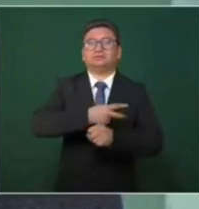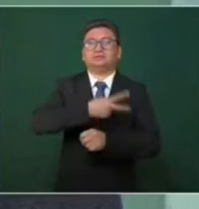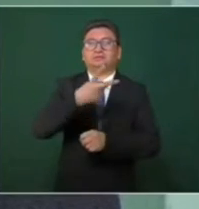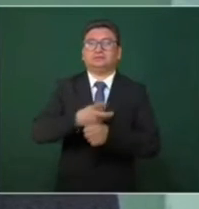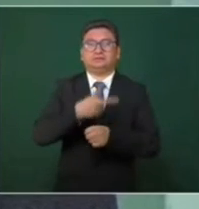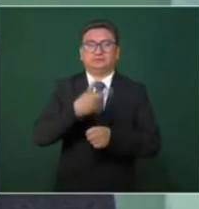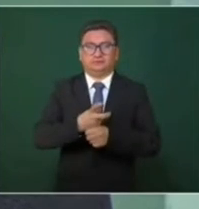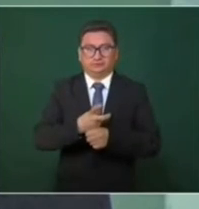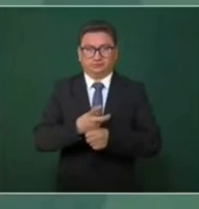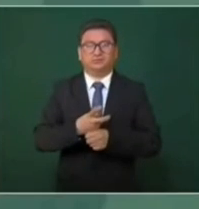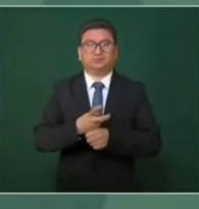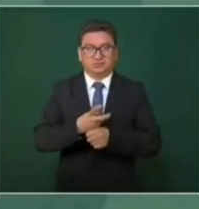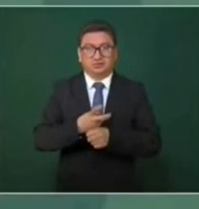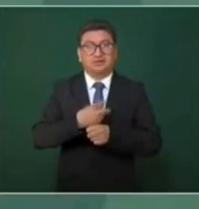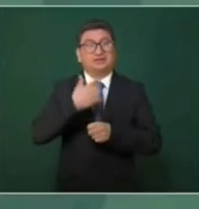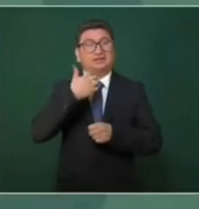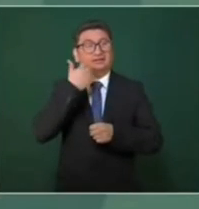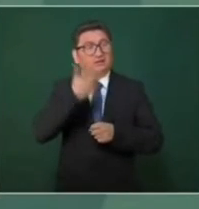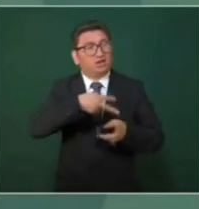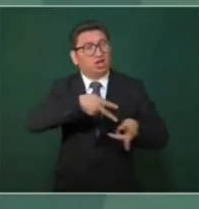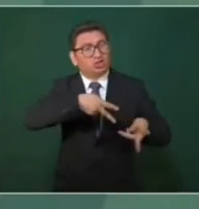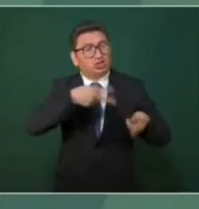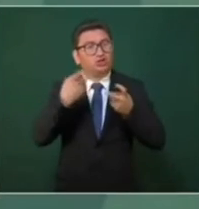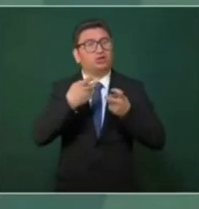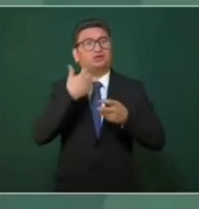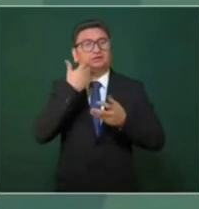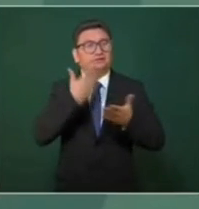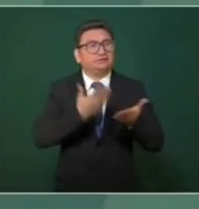el saquear, el robar.